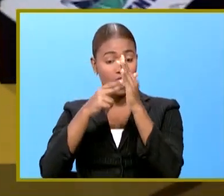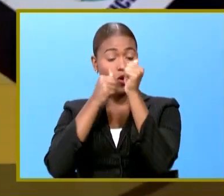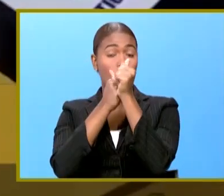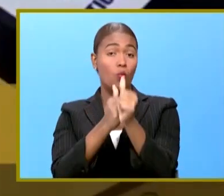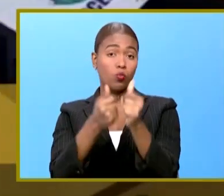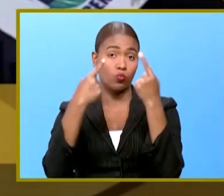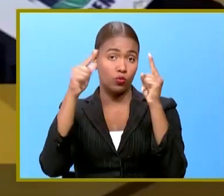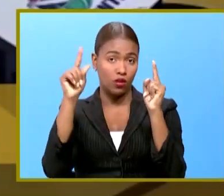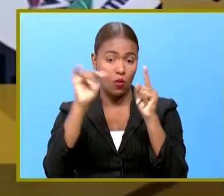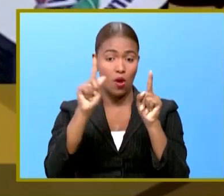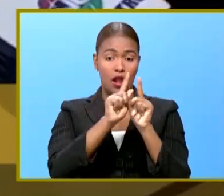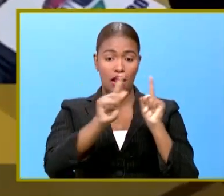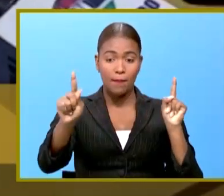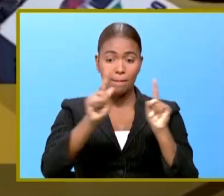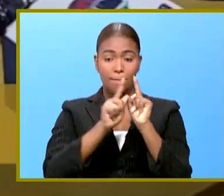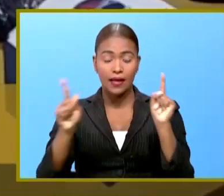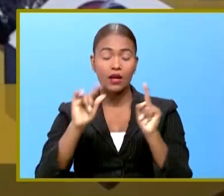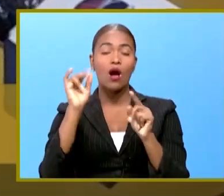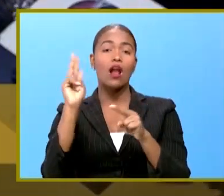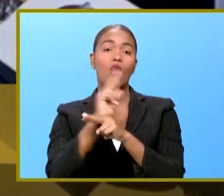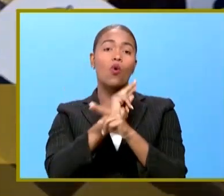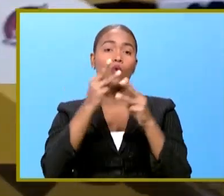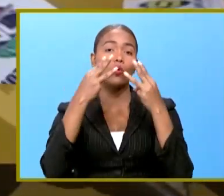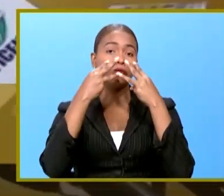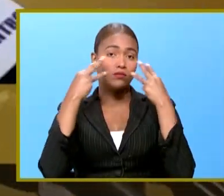distanciamiento y el uso de las mascarillas